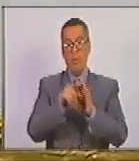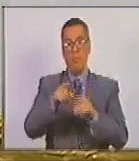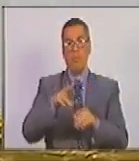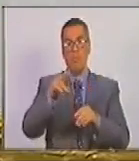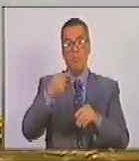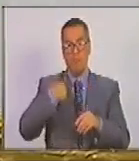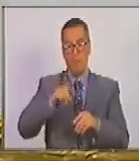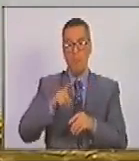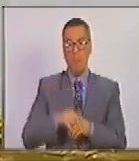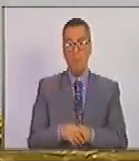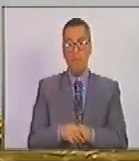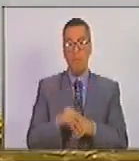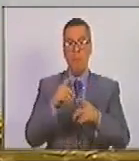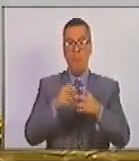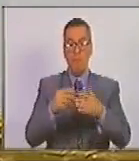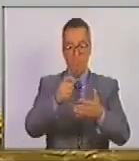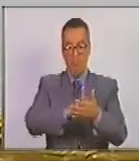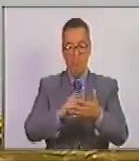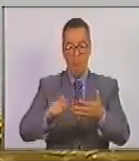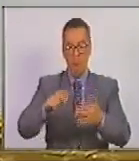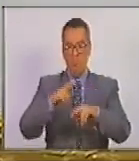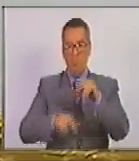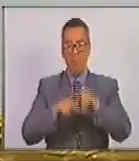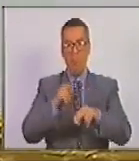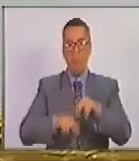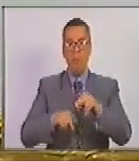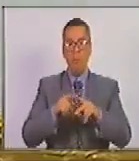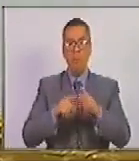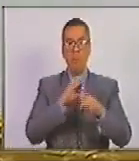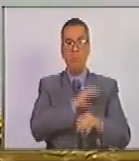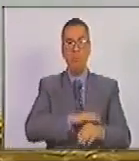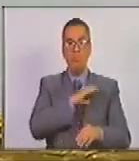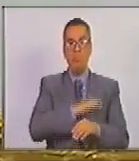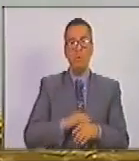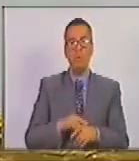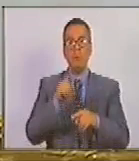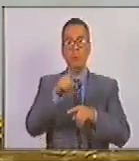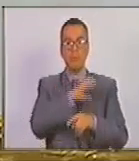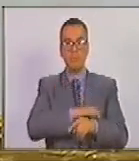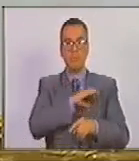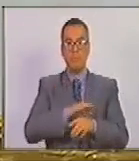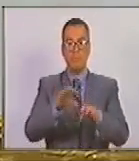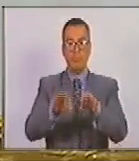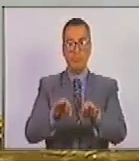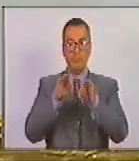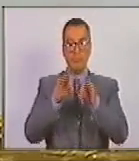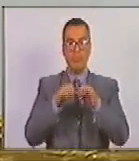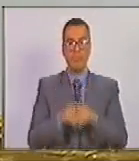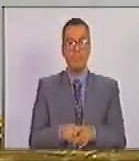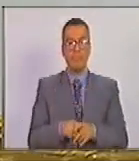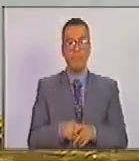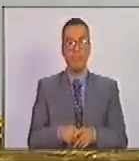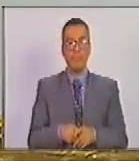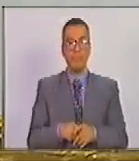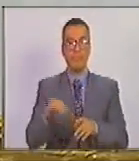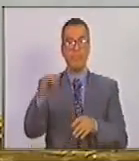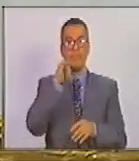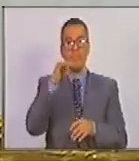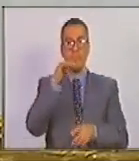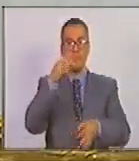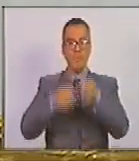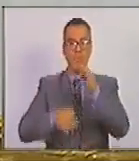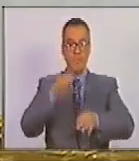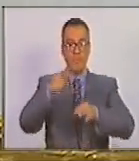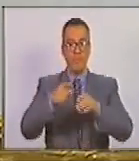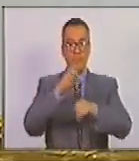pero también una agenda que se está construyendo presidente de la comisión de esta comisión especial para la denuncia formal